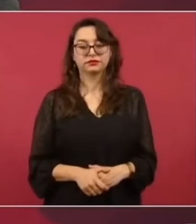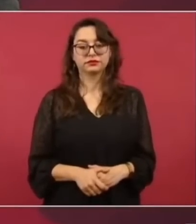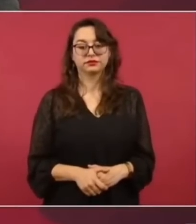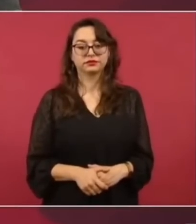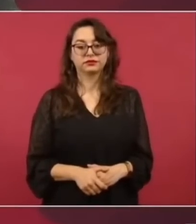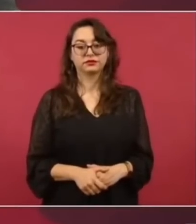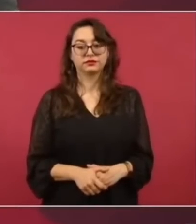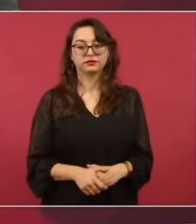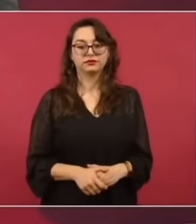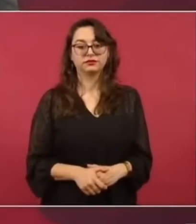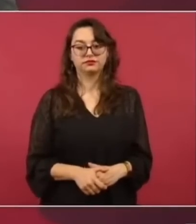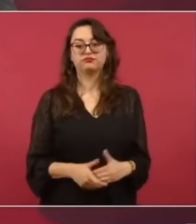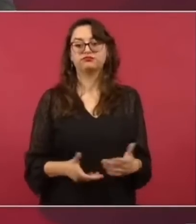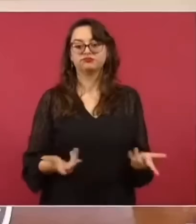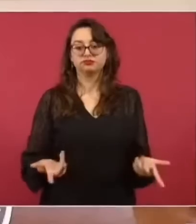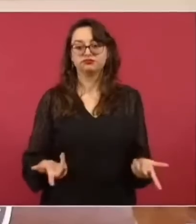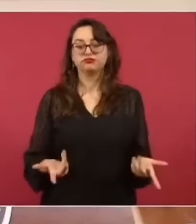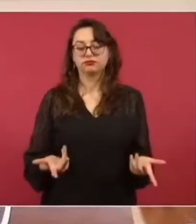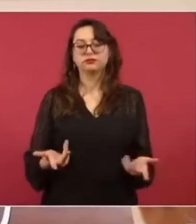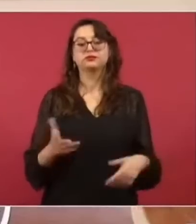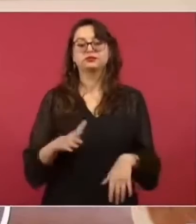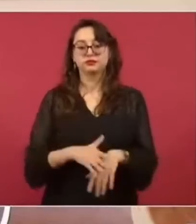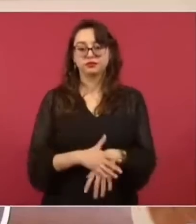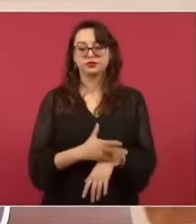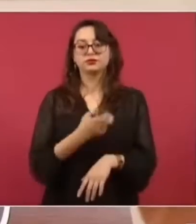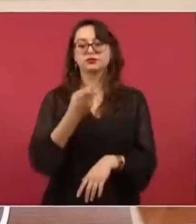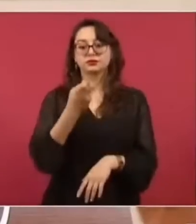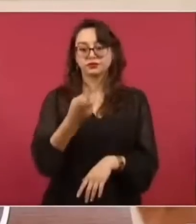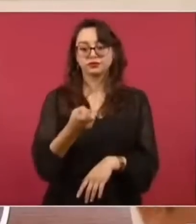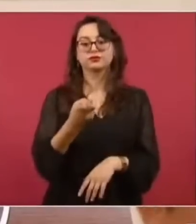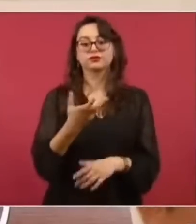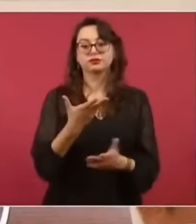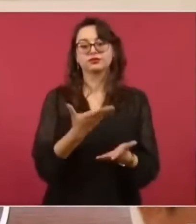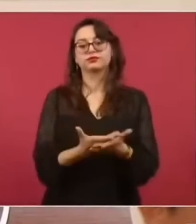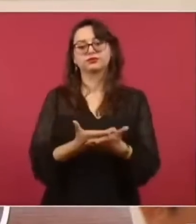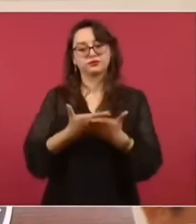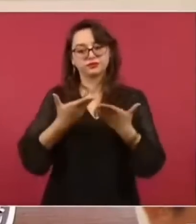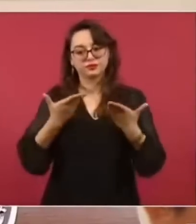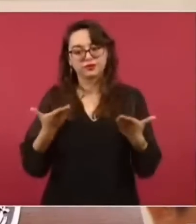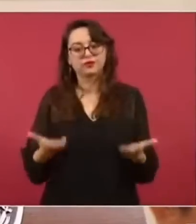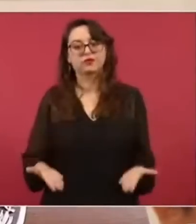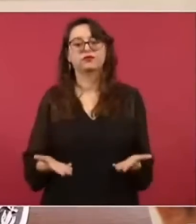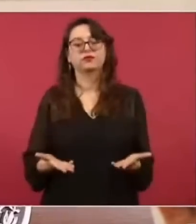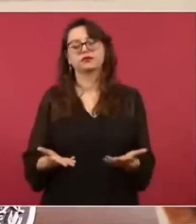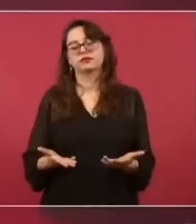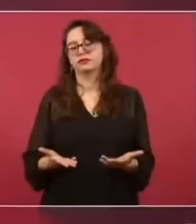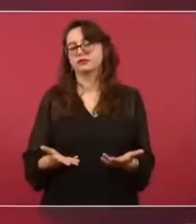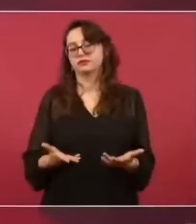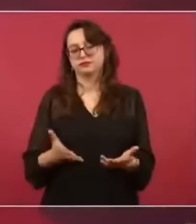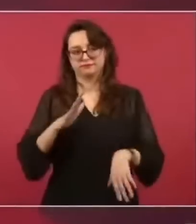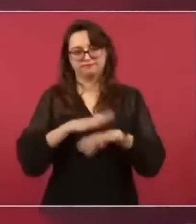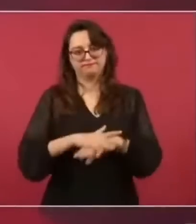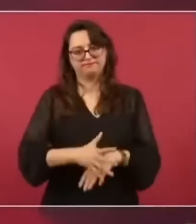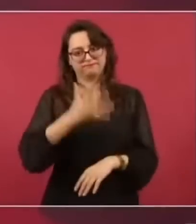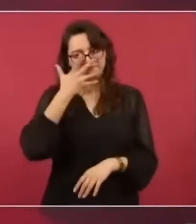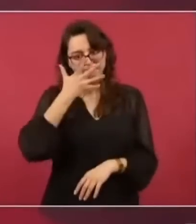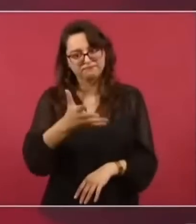es por eso ahora queremos una cooperación